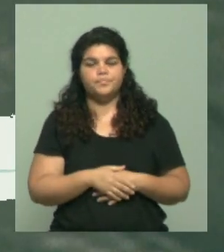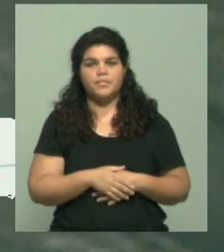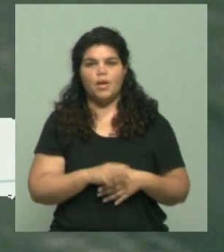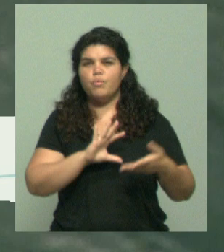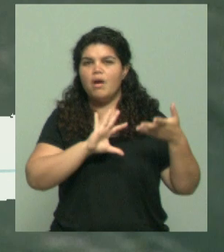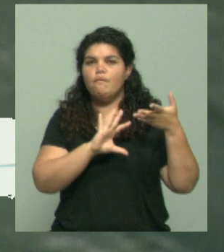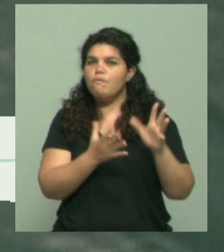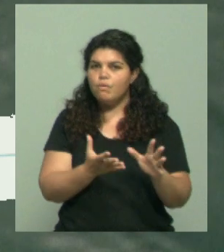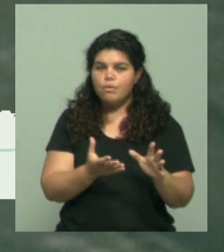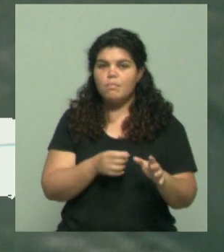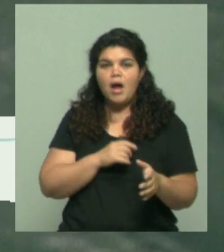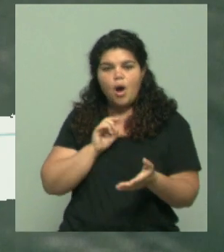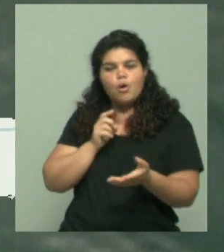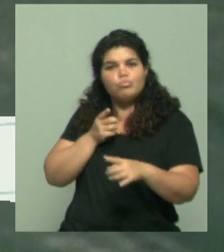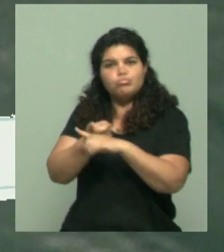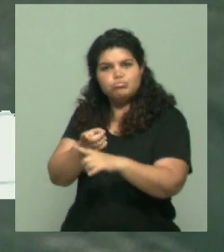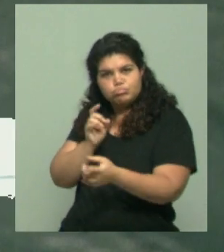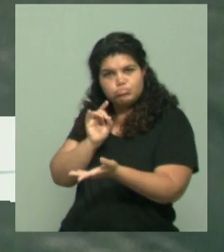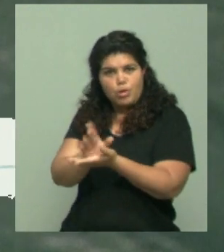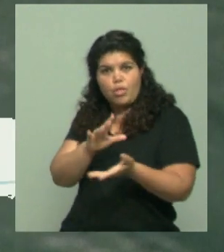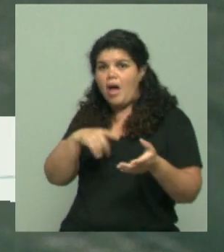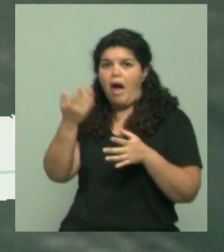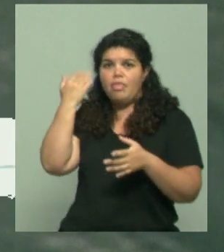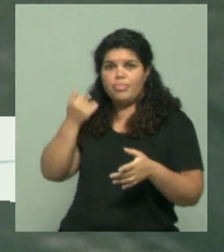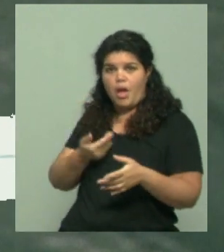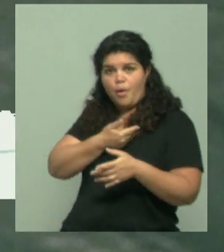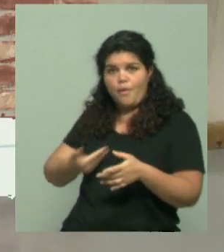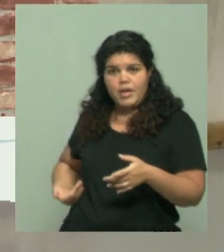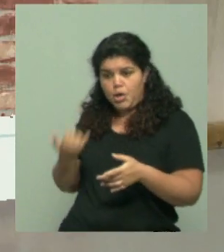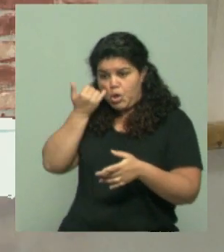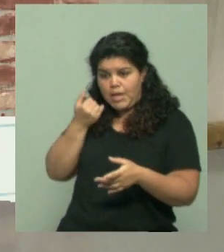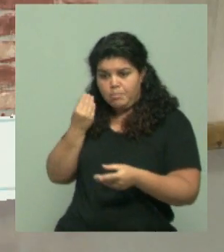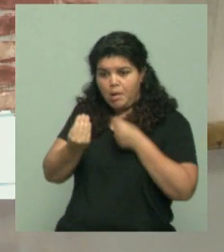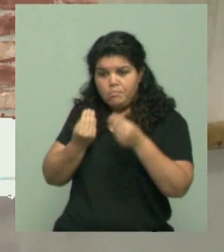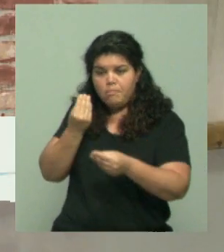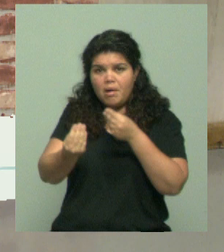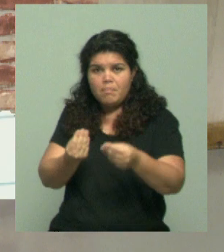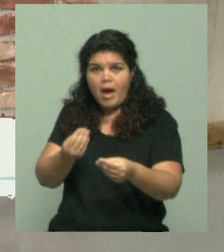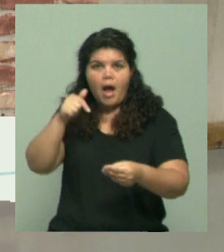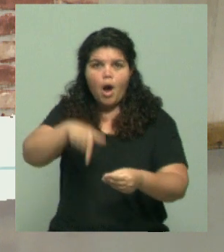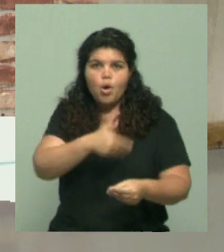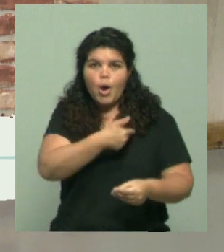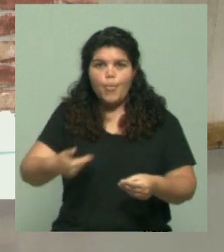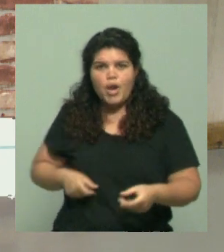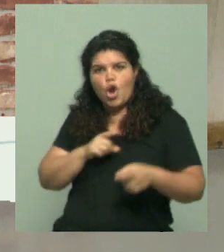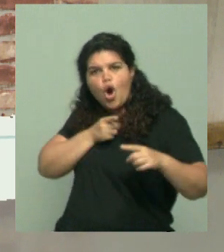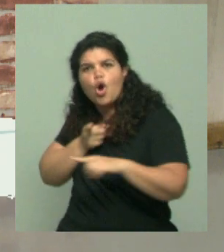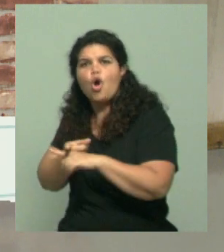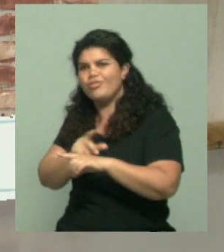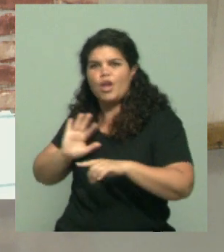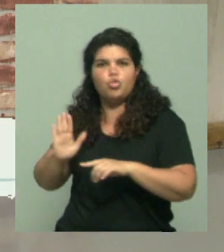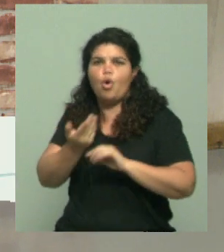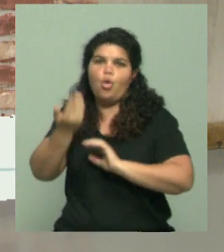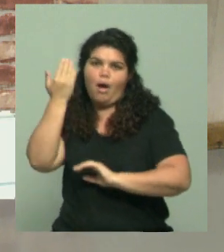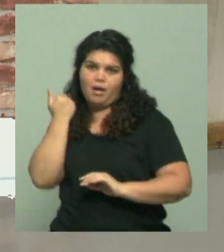gobiernos que ya existieron. Tal cual. Sin duda, eso está claro. Augusto, queríamos hablar